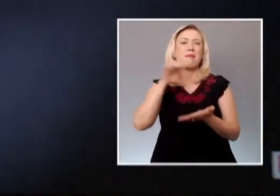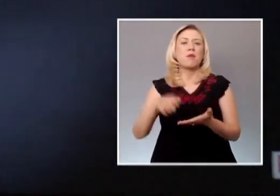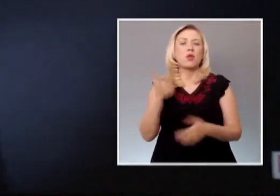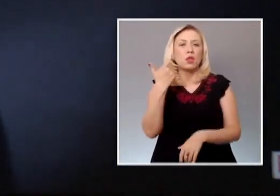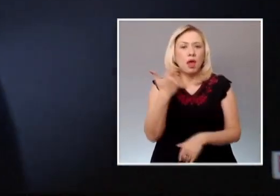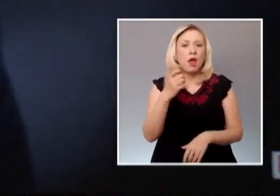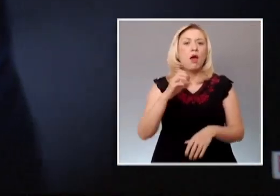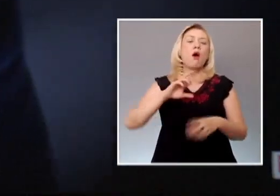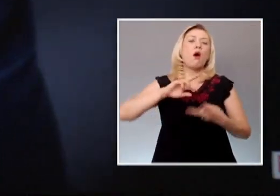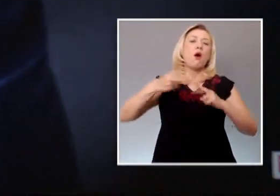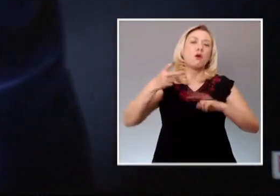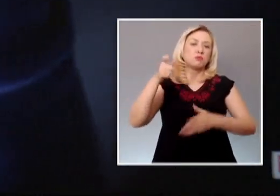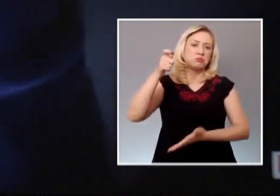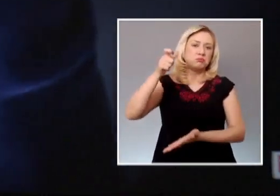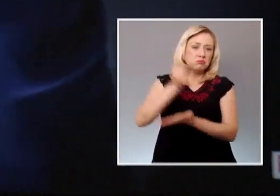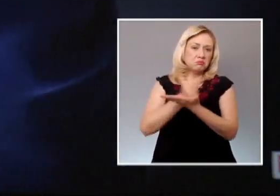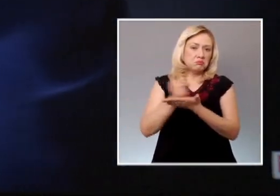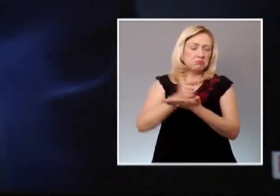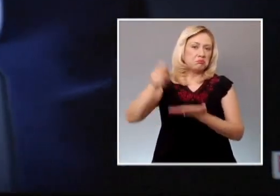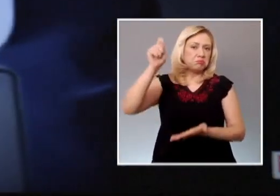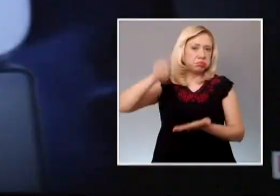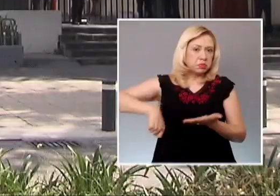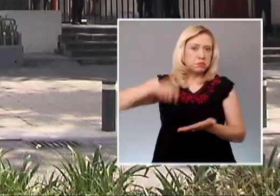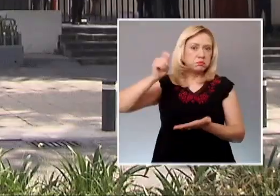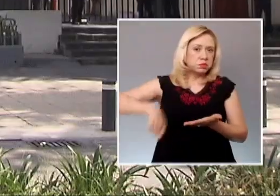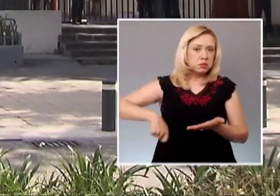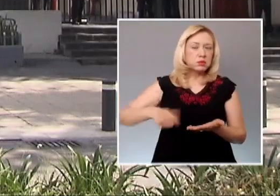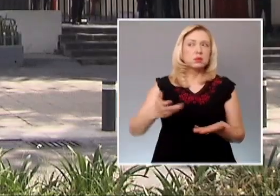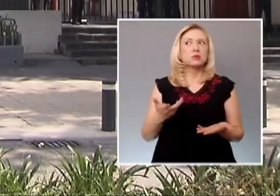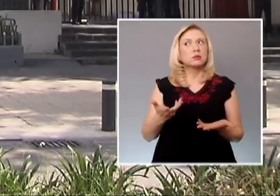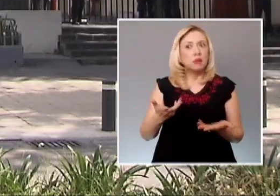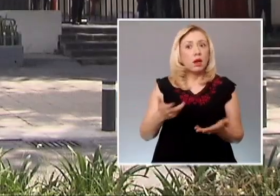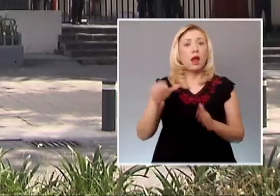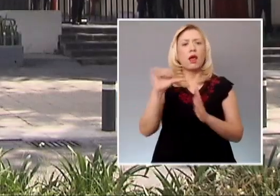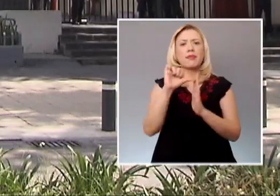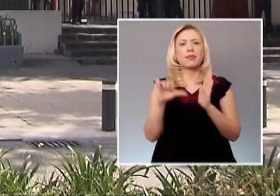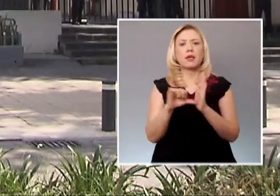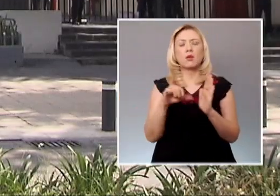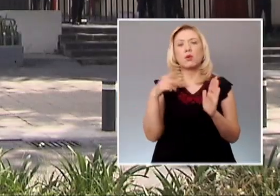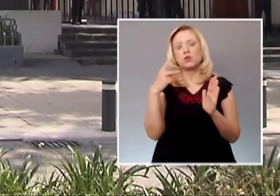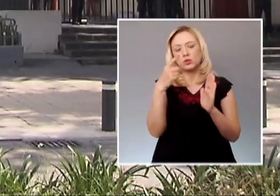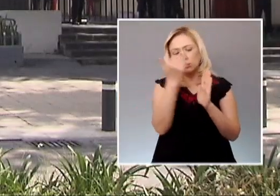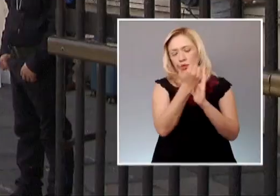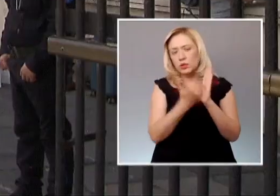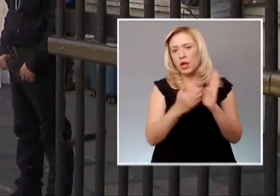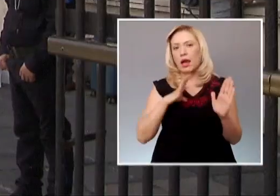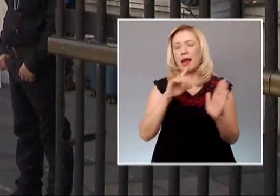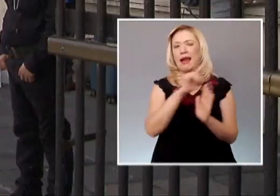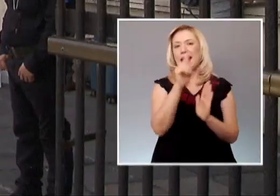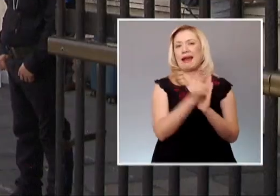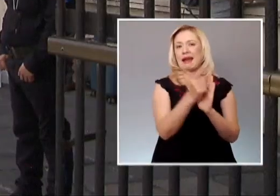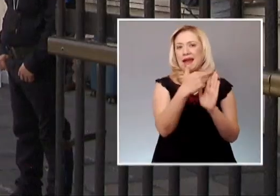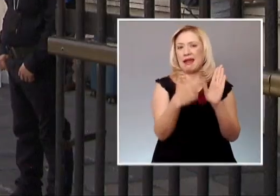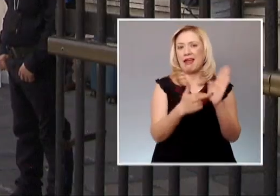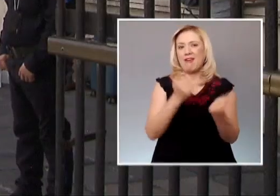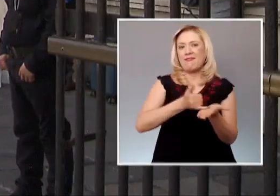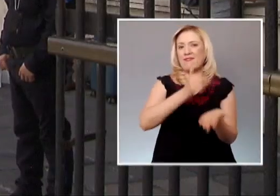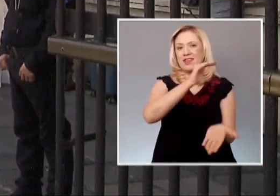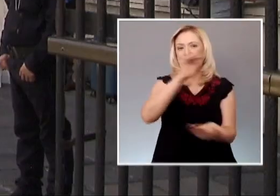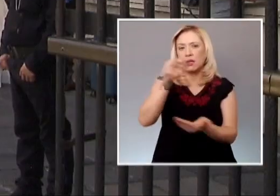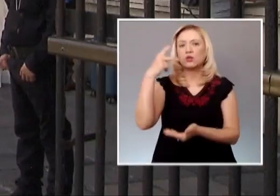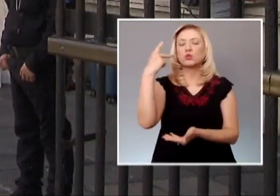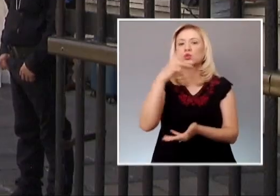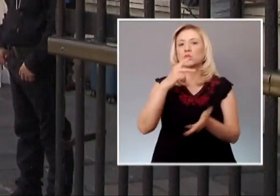interpretación conjunta y sistemática de artículos del Código Fiscal de la Federación y de su reglamento, que reconocen que estos